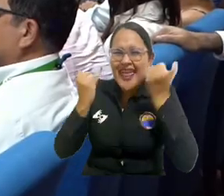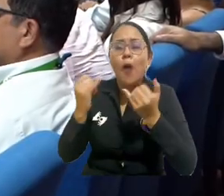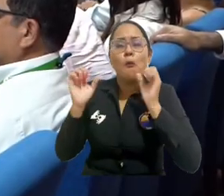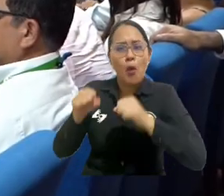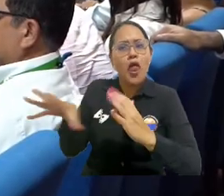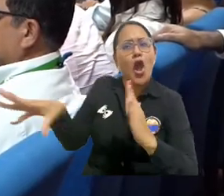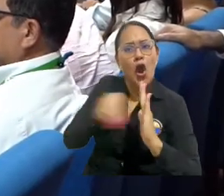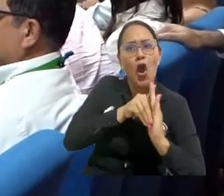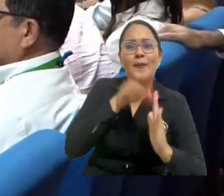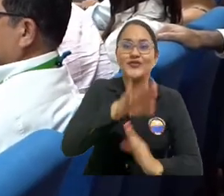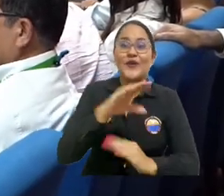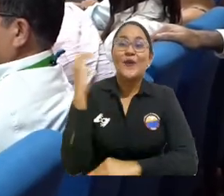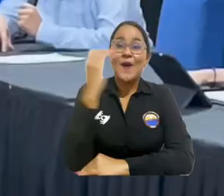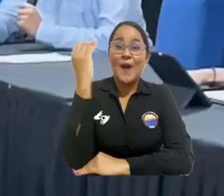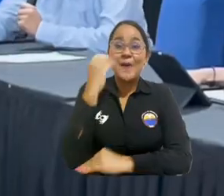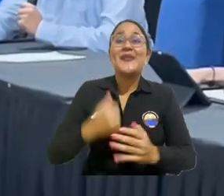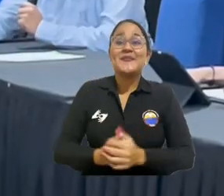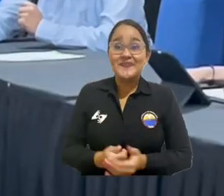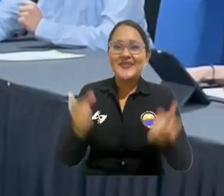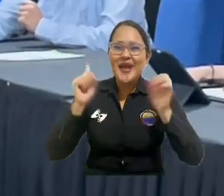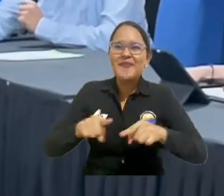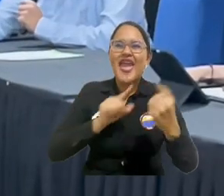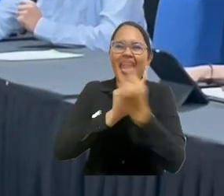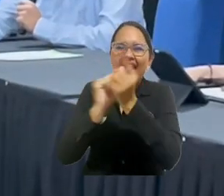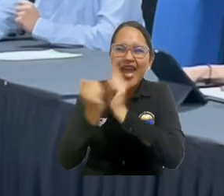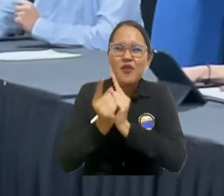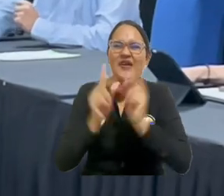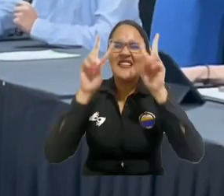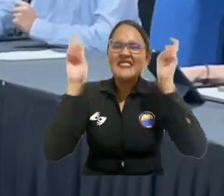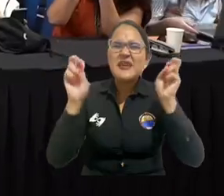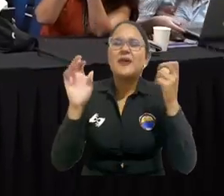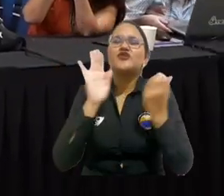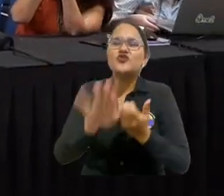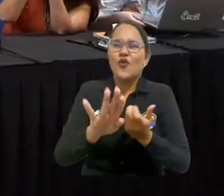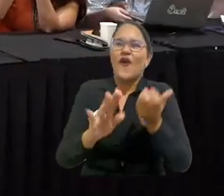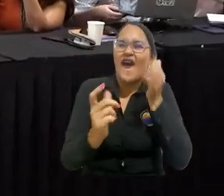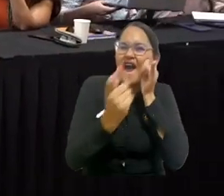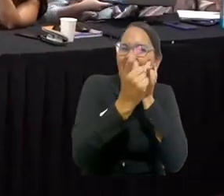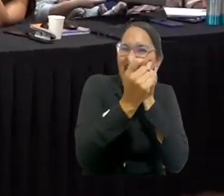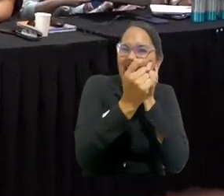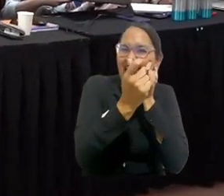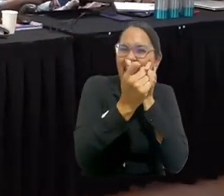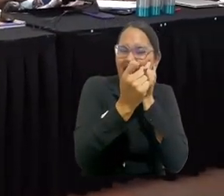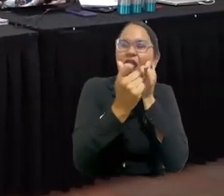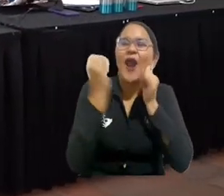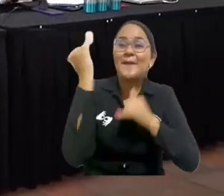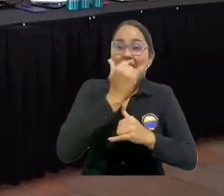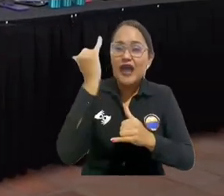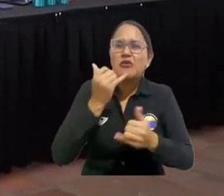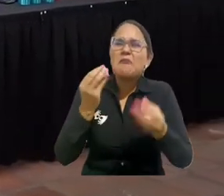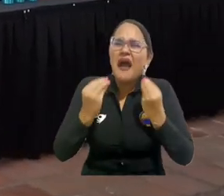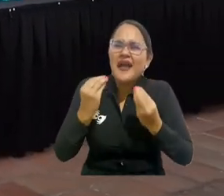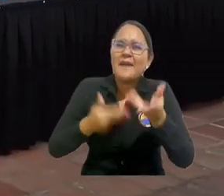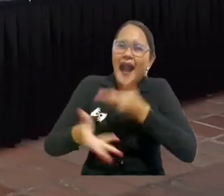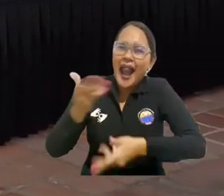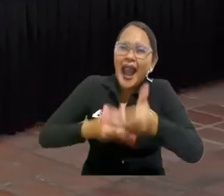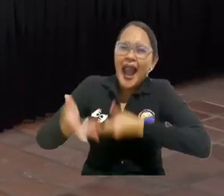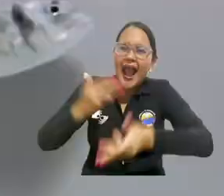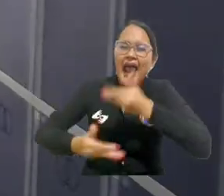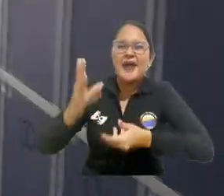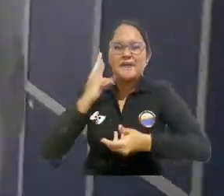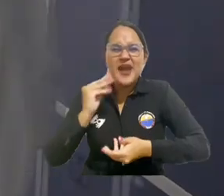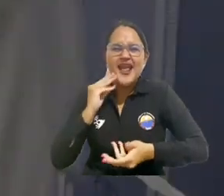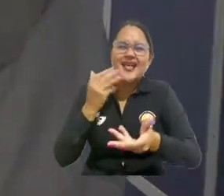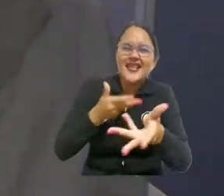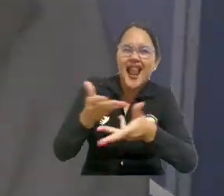La Mesa de Trabajo se complementó con el Encuentro Institucional y Empresarial en Economía Azul para compartir experiencias significativas